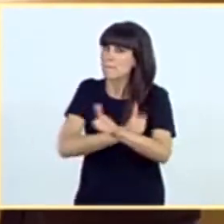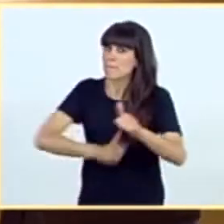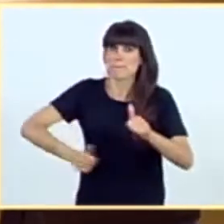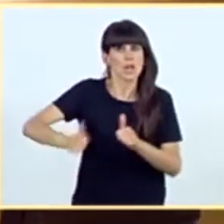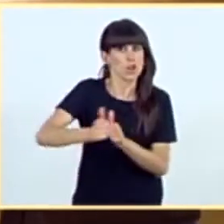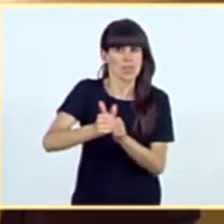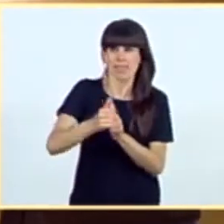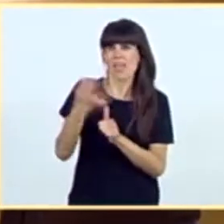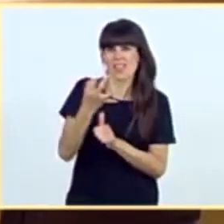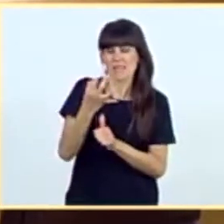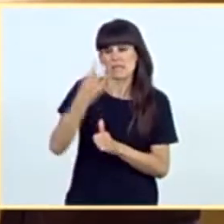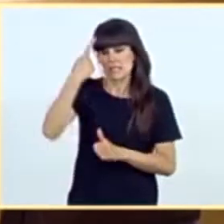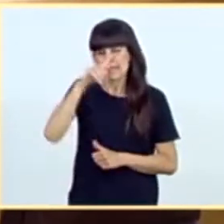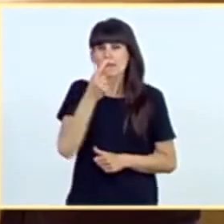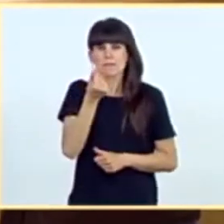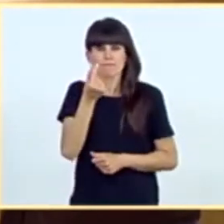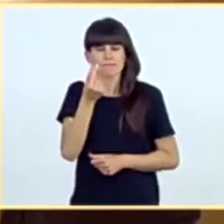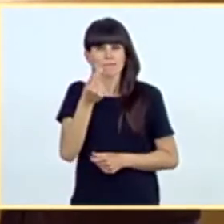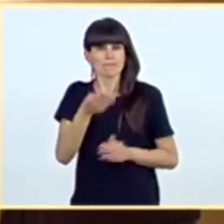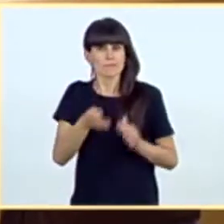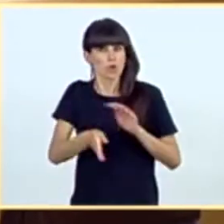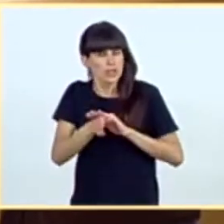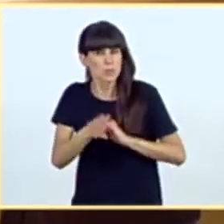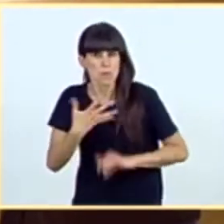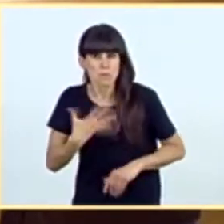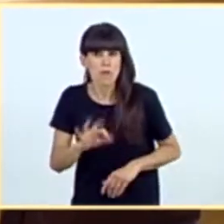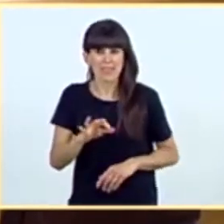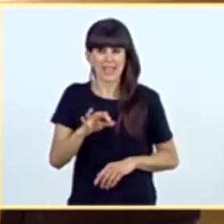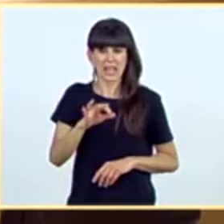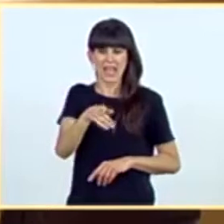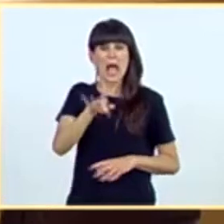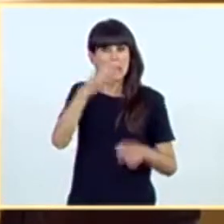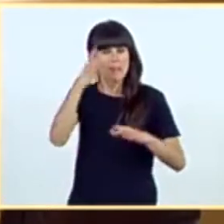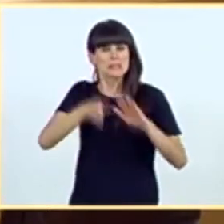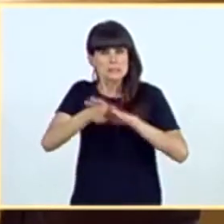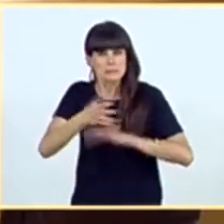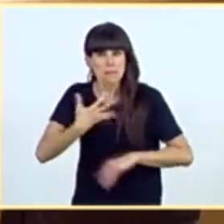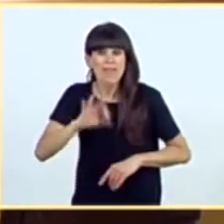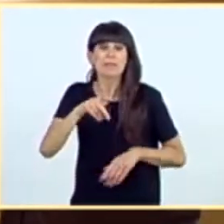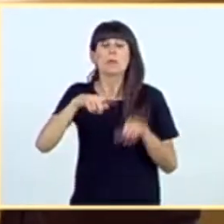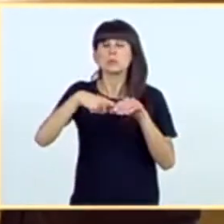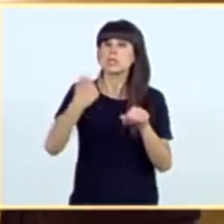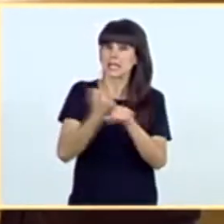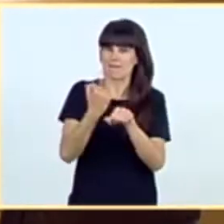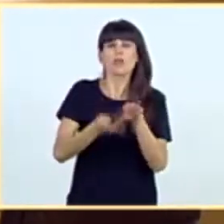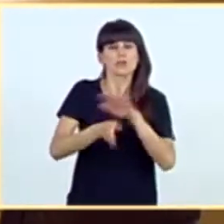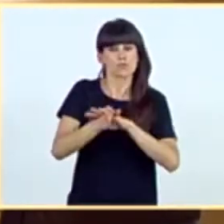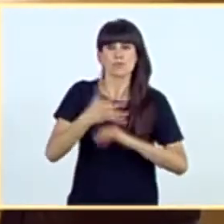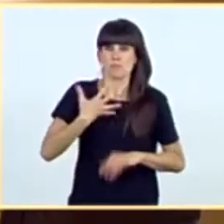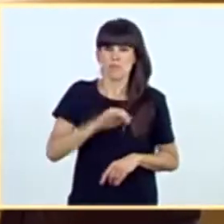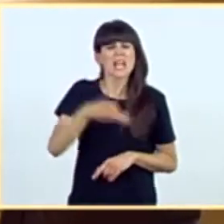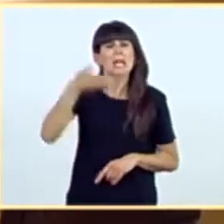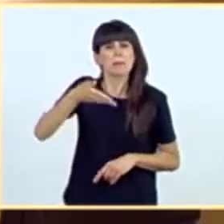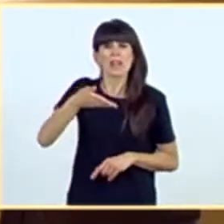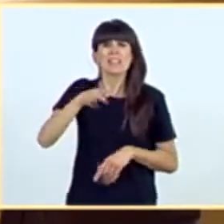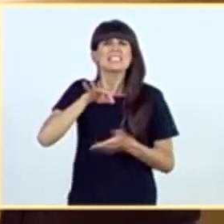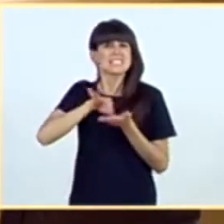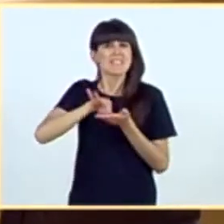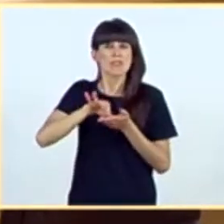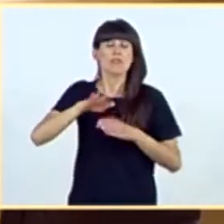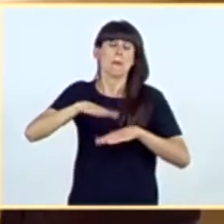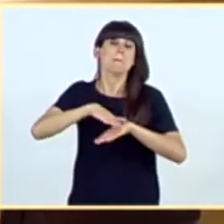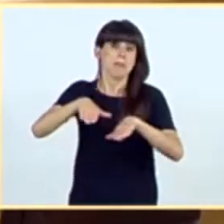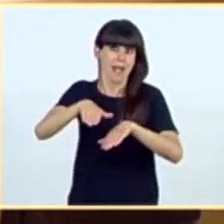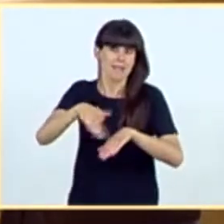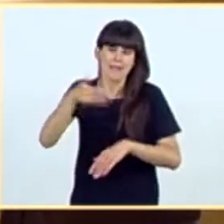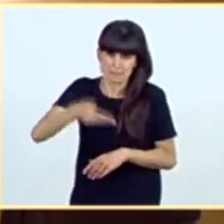viabilidad económica y la continuidad de estas actividades y el mantenimiento de los puestos de trabajo, fundamentales para los servicios de playa.